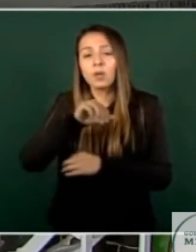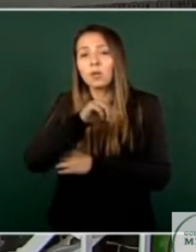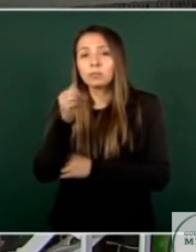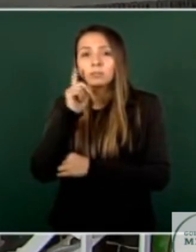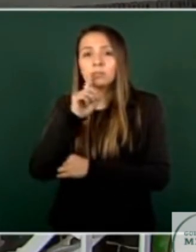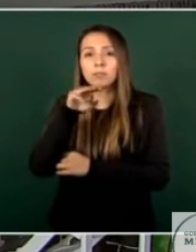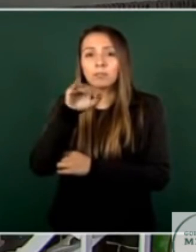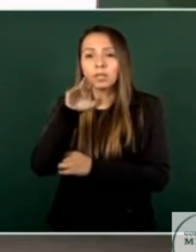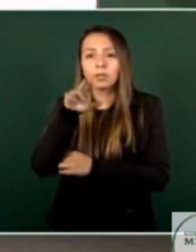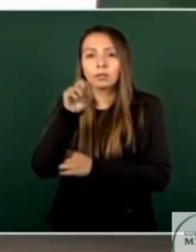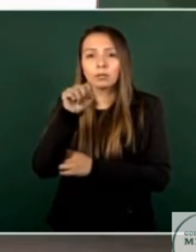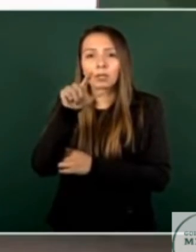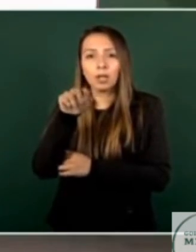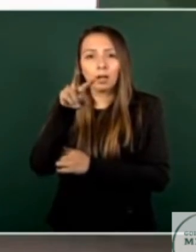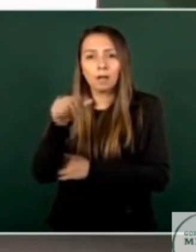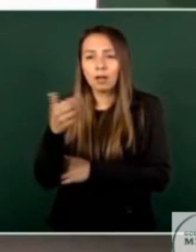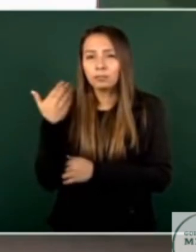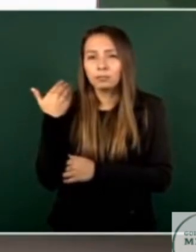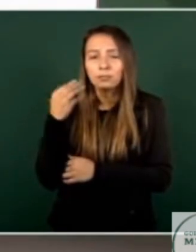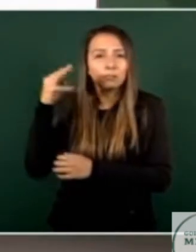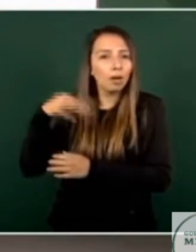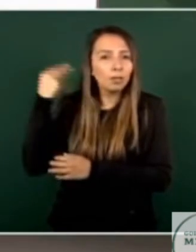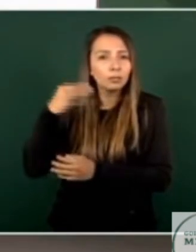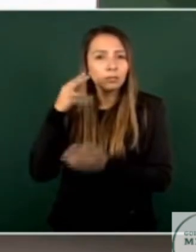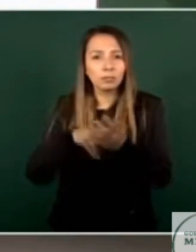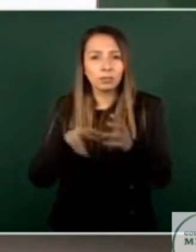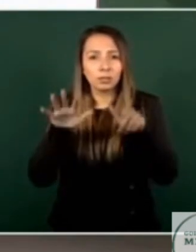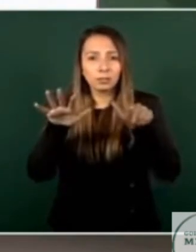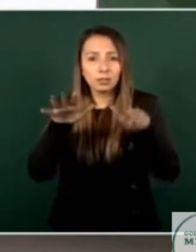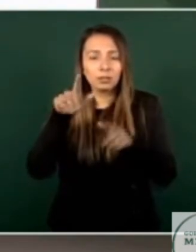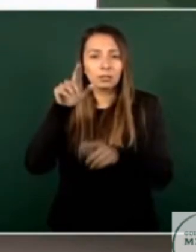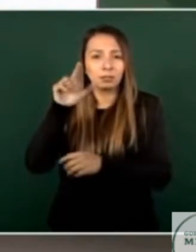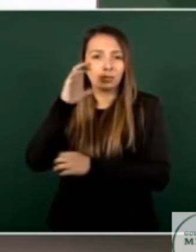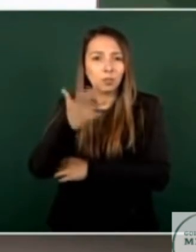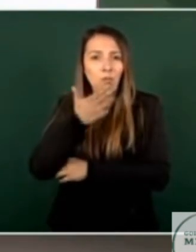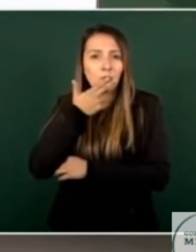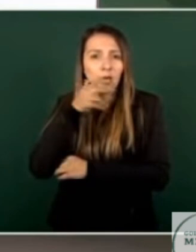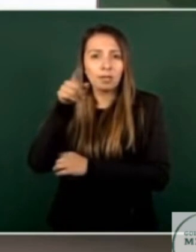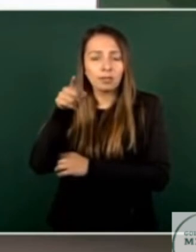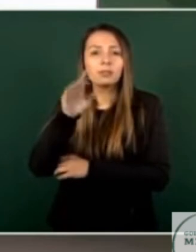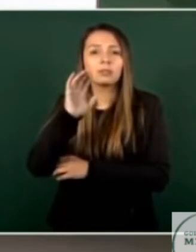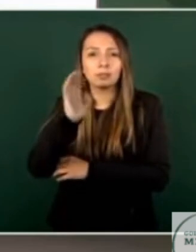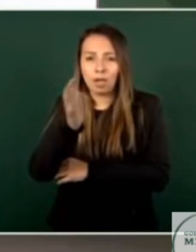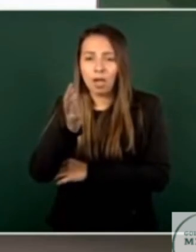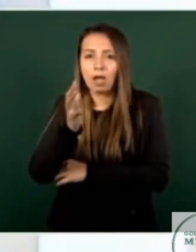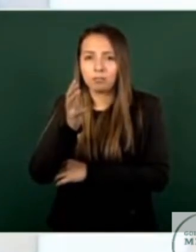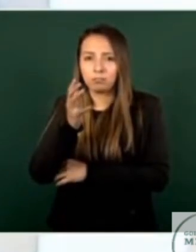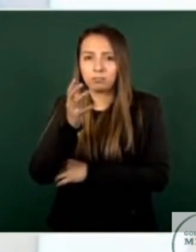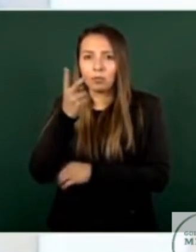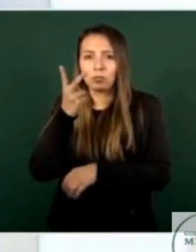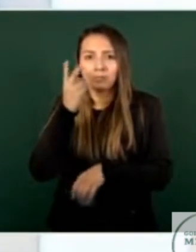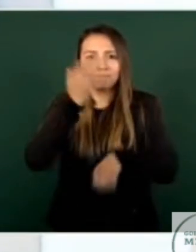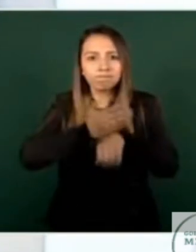que fue asesinada en marzo del 17 en Chihuahua hay ya dos sentencias condenatorias